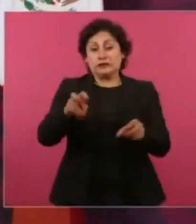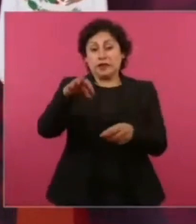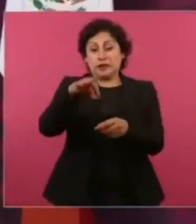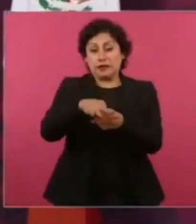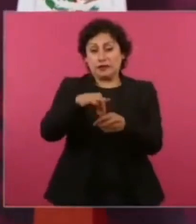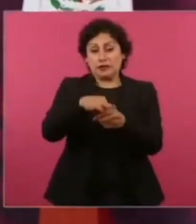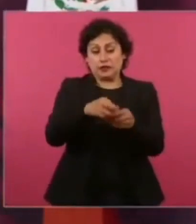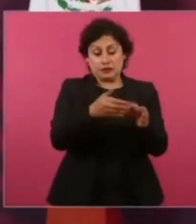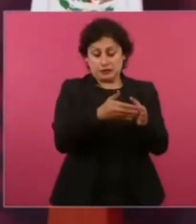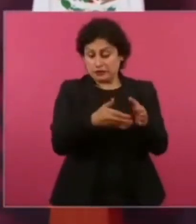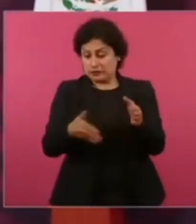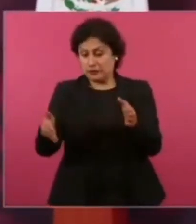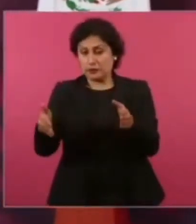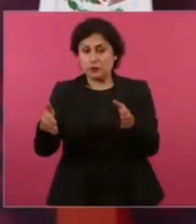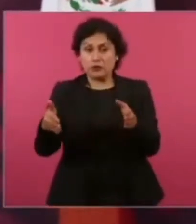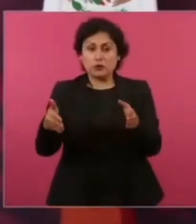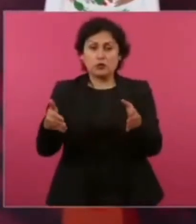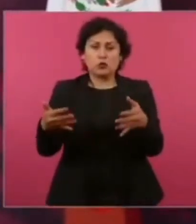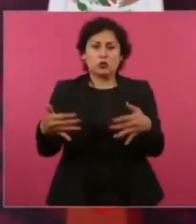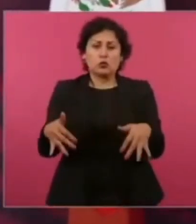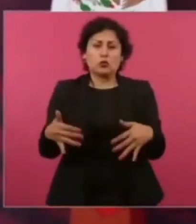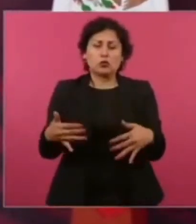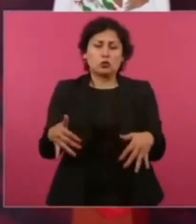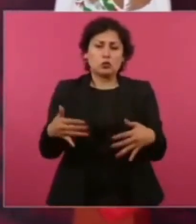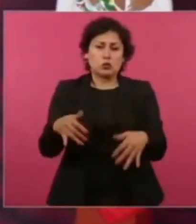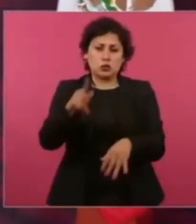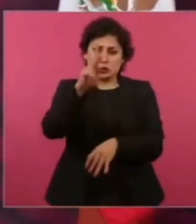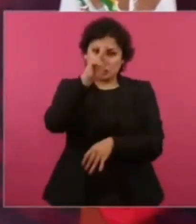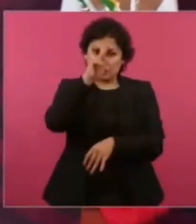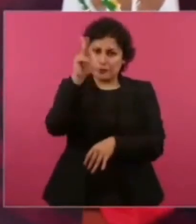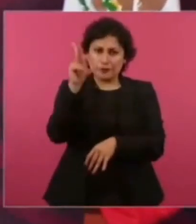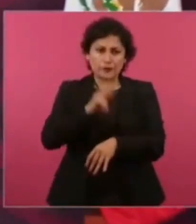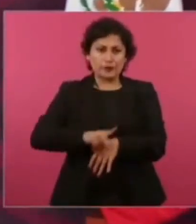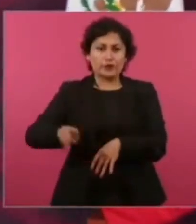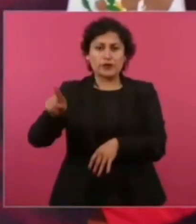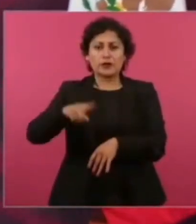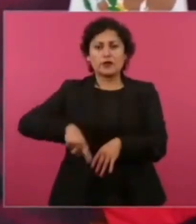se inventan cosas.